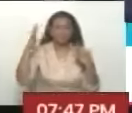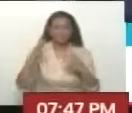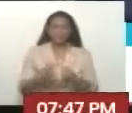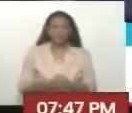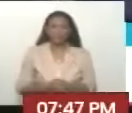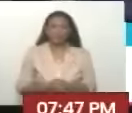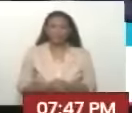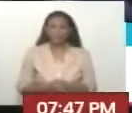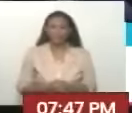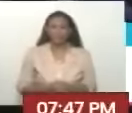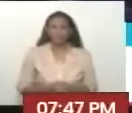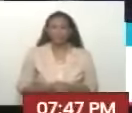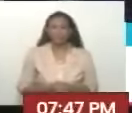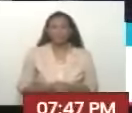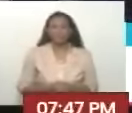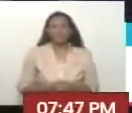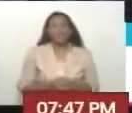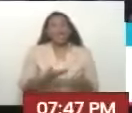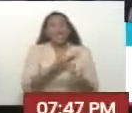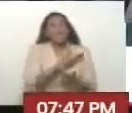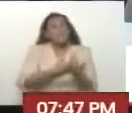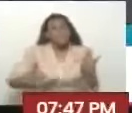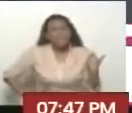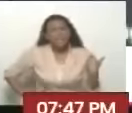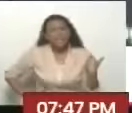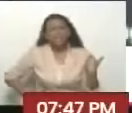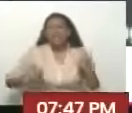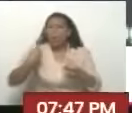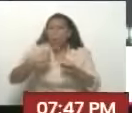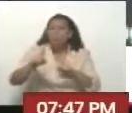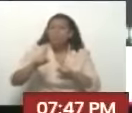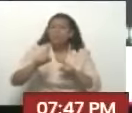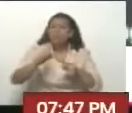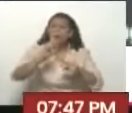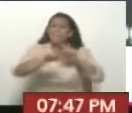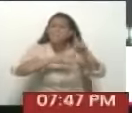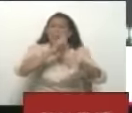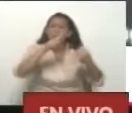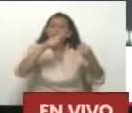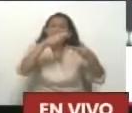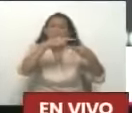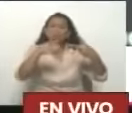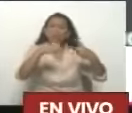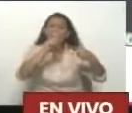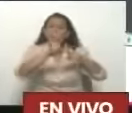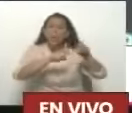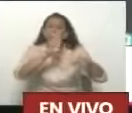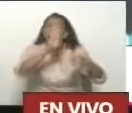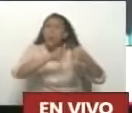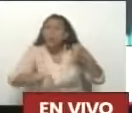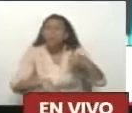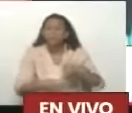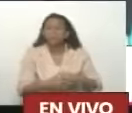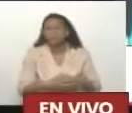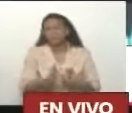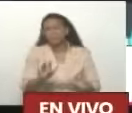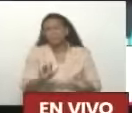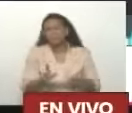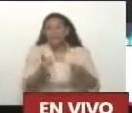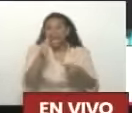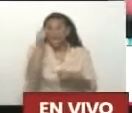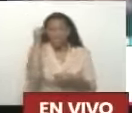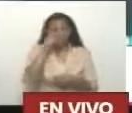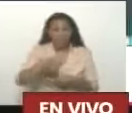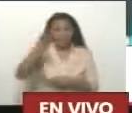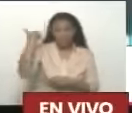Señor presidente Quisiera hacerle Las dos últimas preguntas Sobre política internacional El sábado